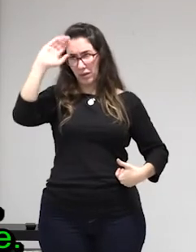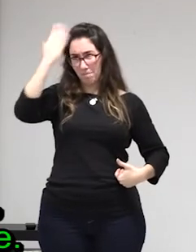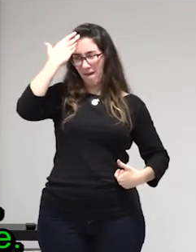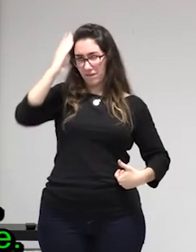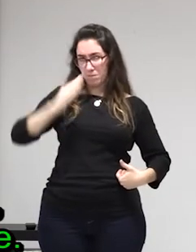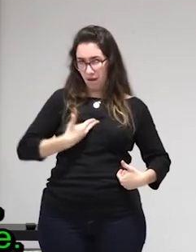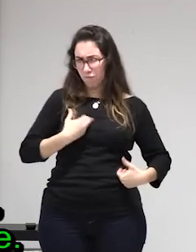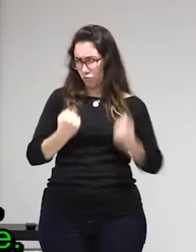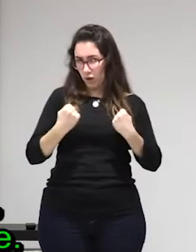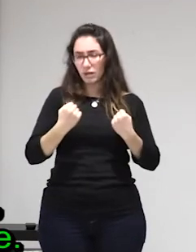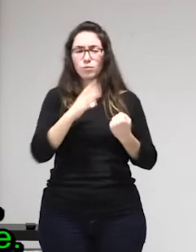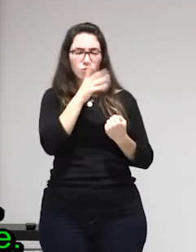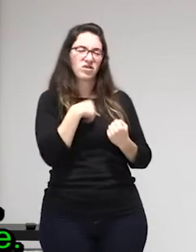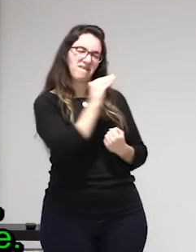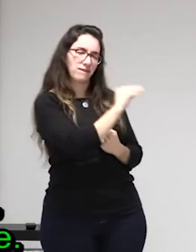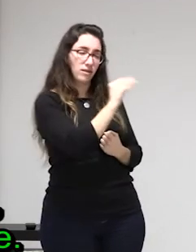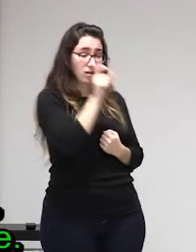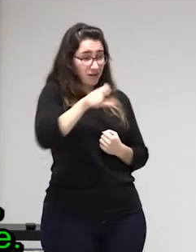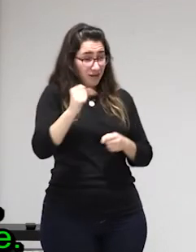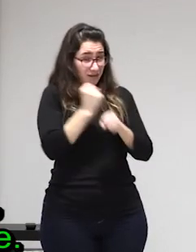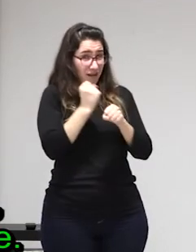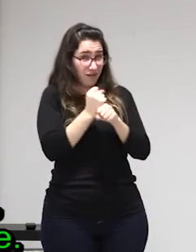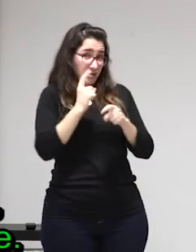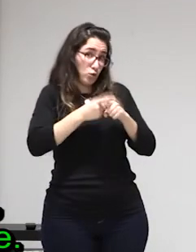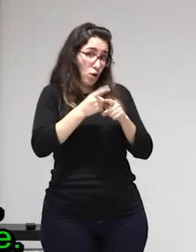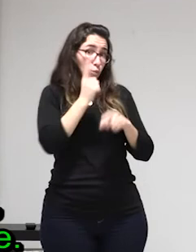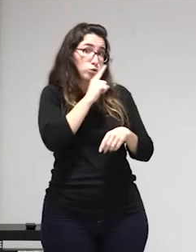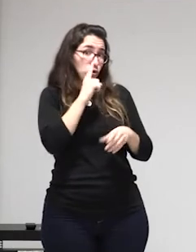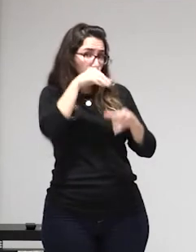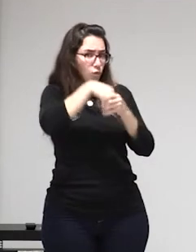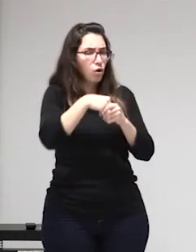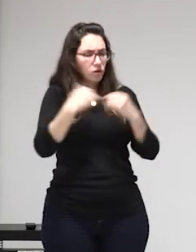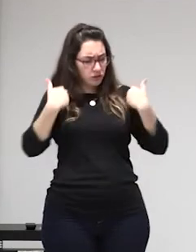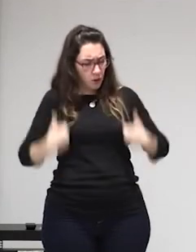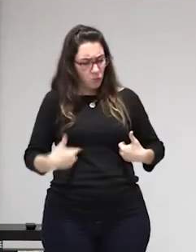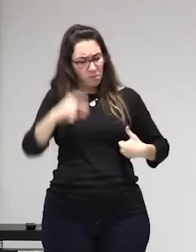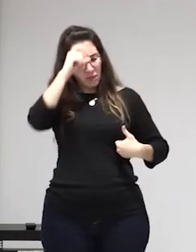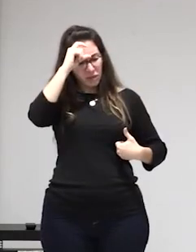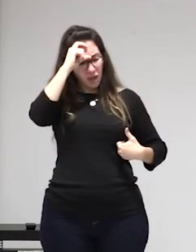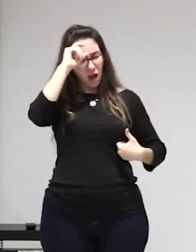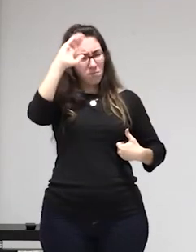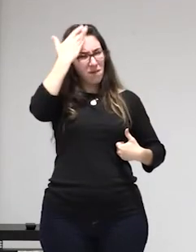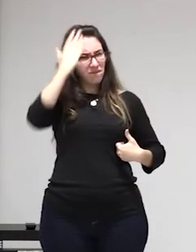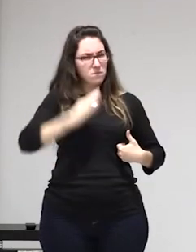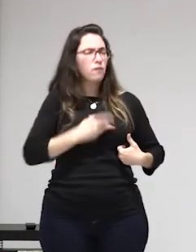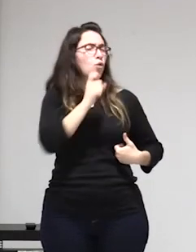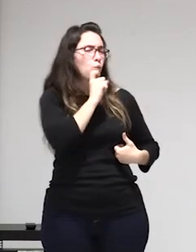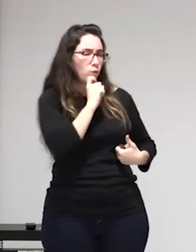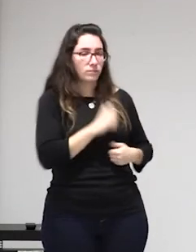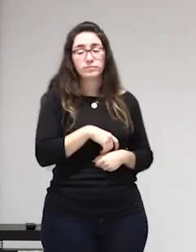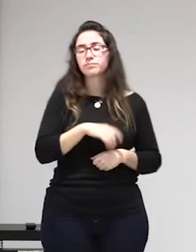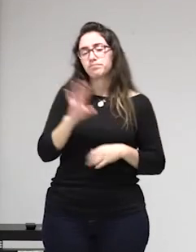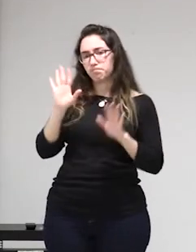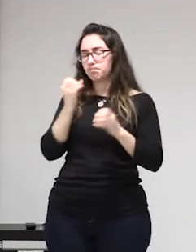ahí seguimos bastante vetadas con las consecuencias que esto tiene que no es ya un descrédito esto bueno